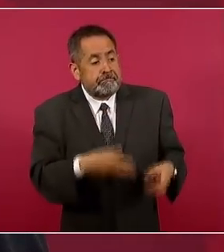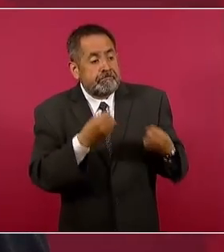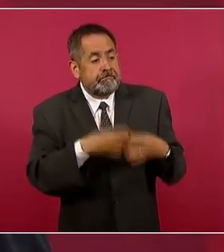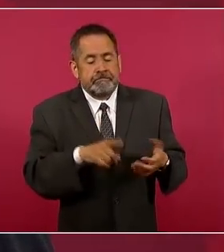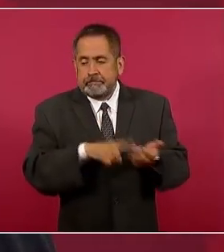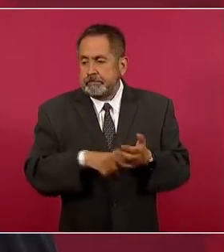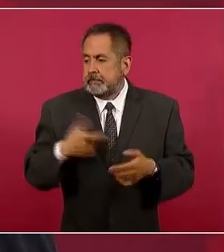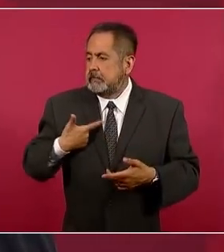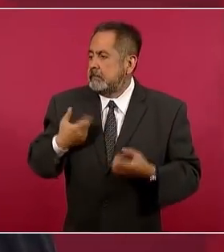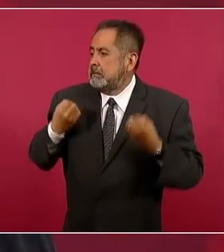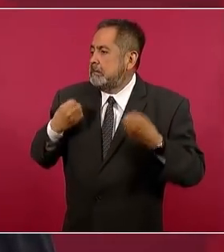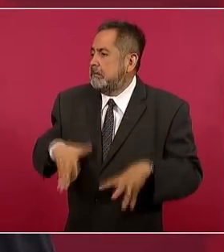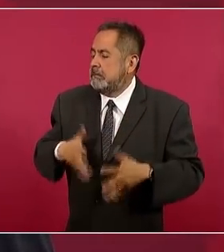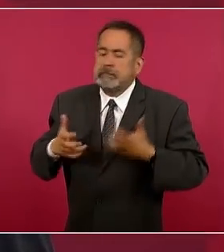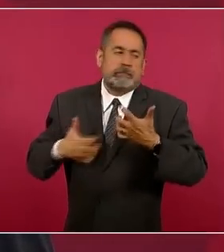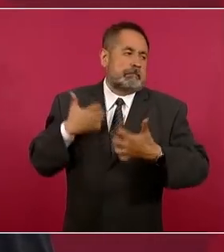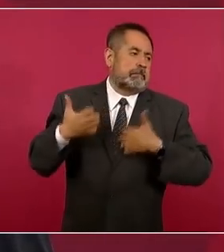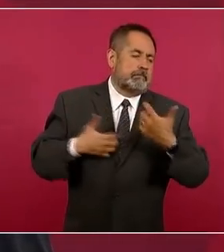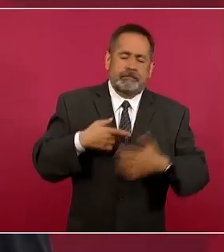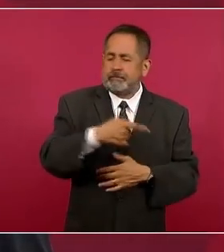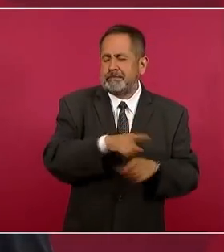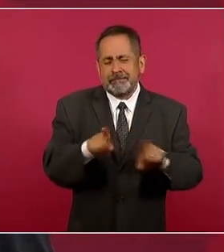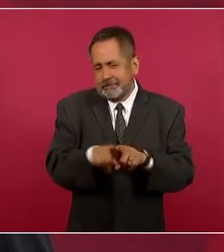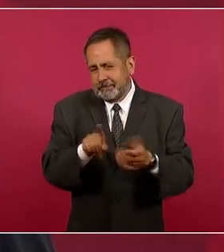ahí detrás,